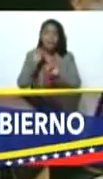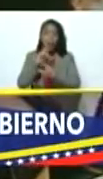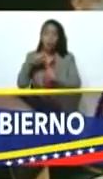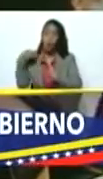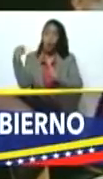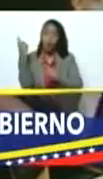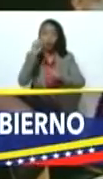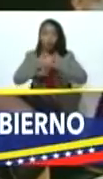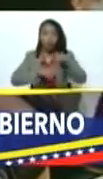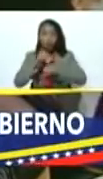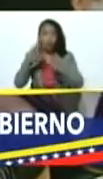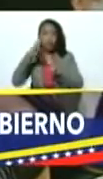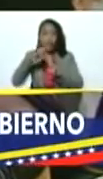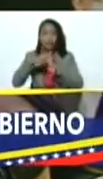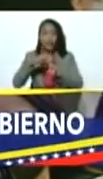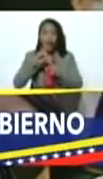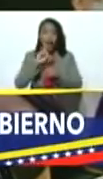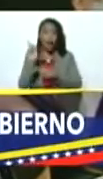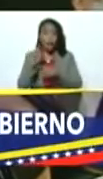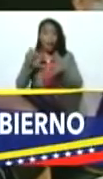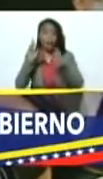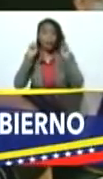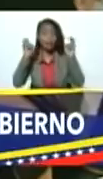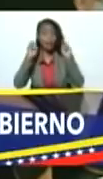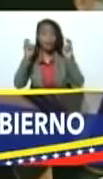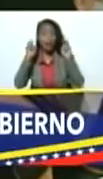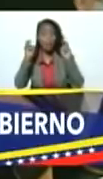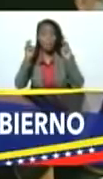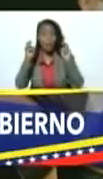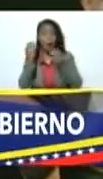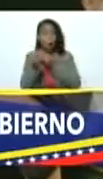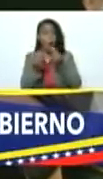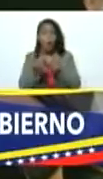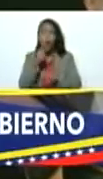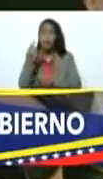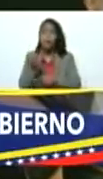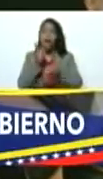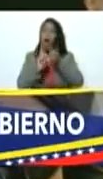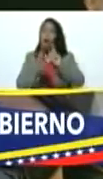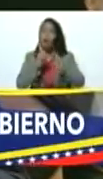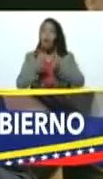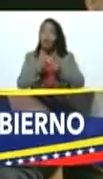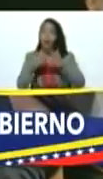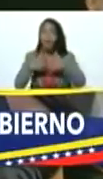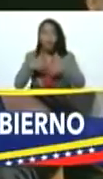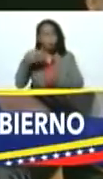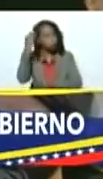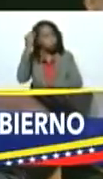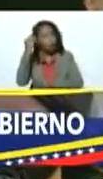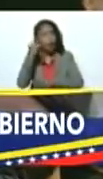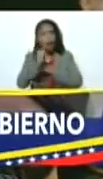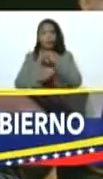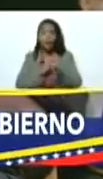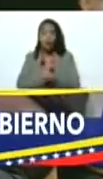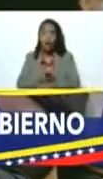bicicleta. Es un elemento, como lo comentan algunos analistas internacionales. Hay cuatro vueltas importantes